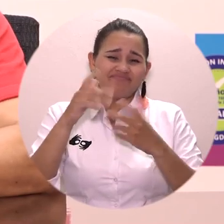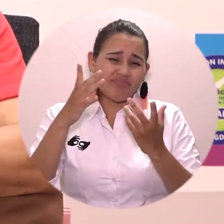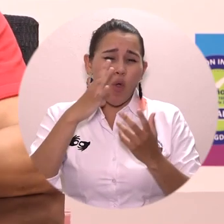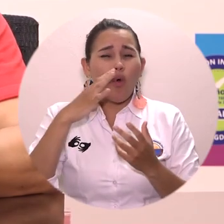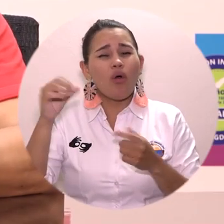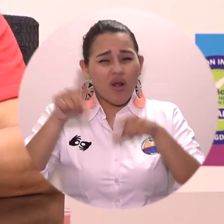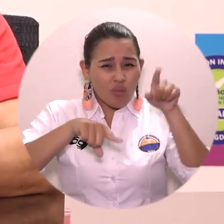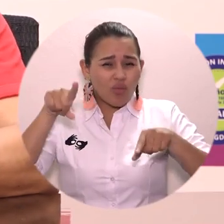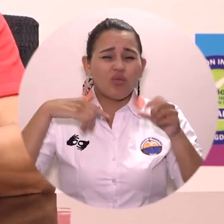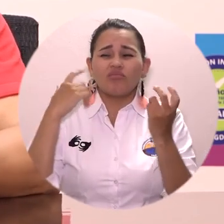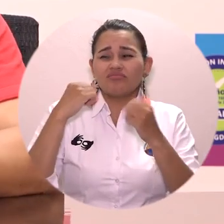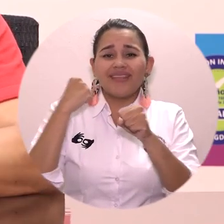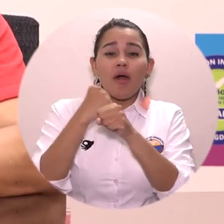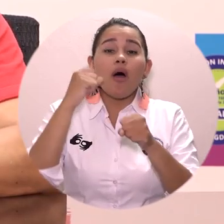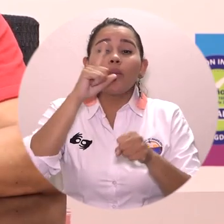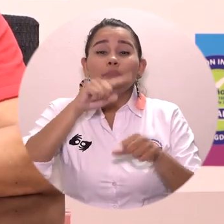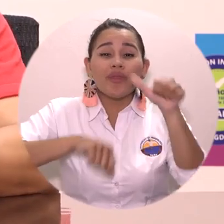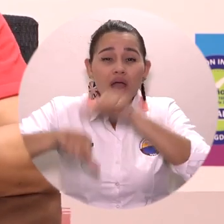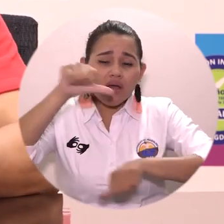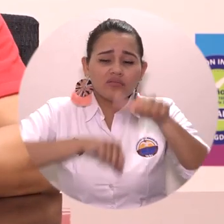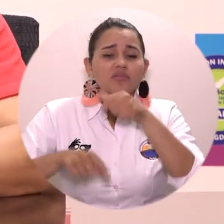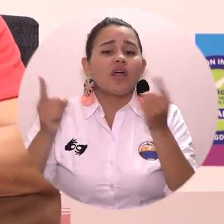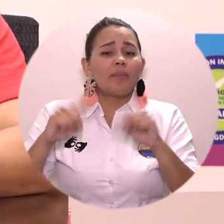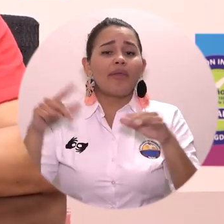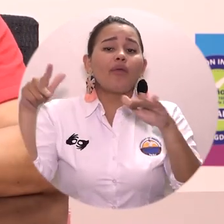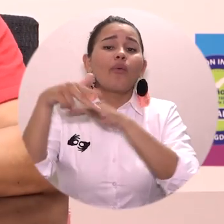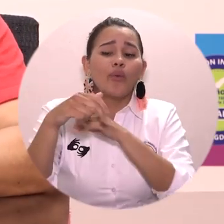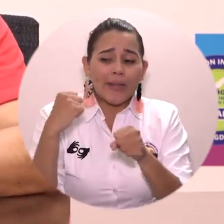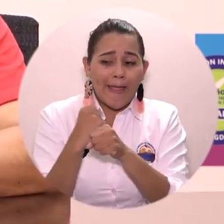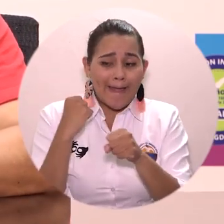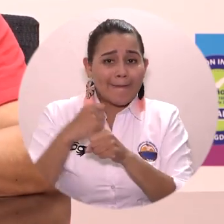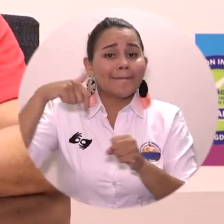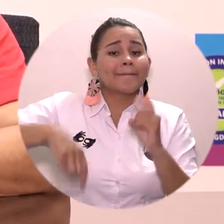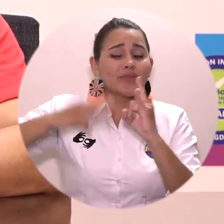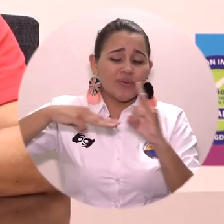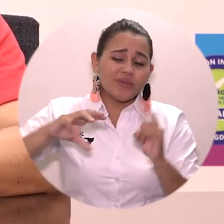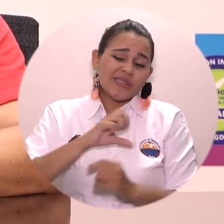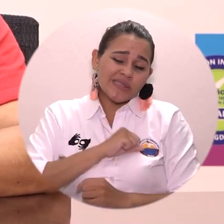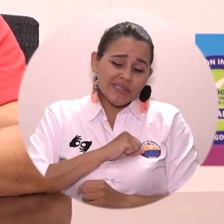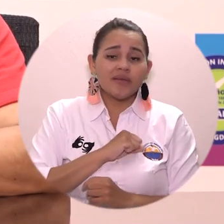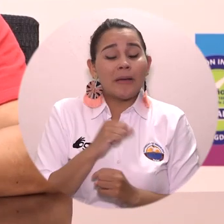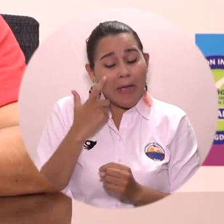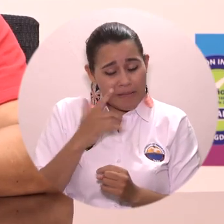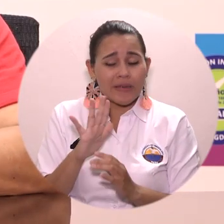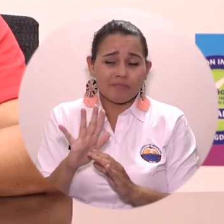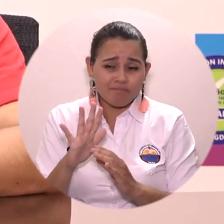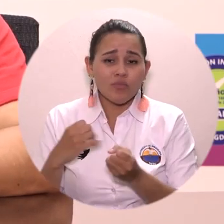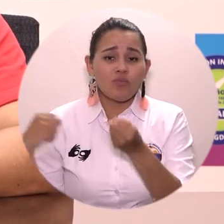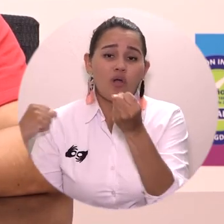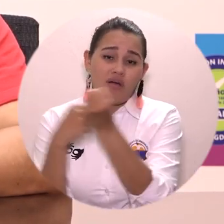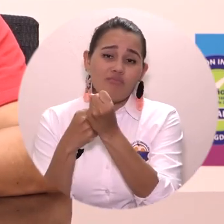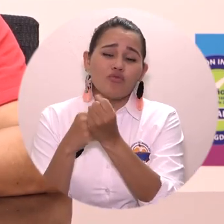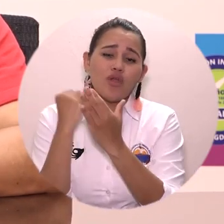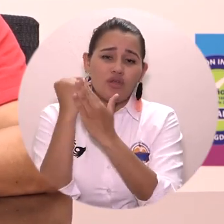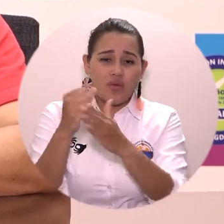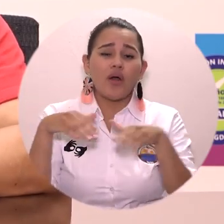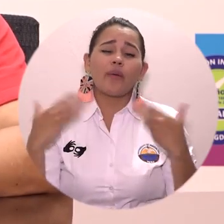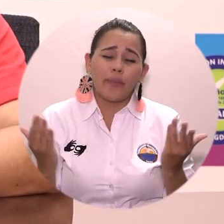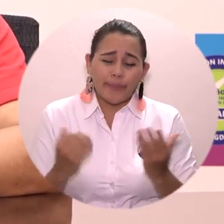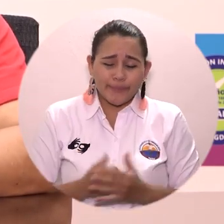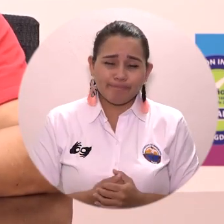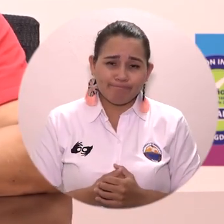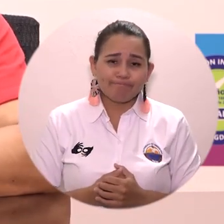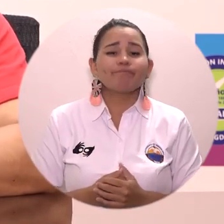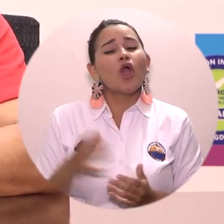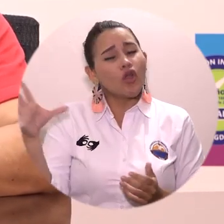y que desafortunadamente habrá que ver qué hacemos y cómo las apoyamos. Creo que en este momento todos los funcionarios públicos tenemos que dar